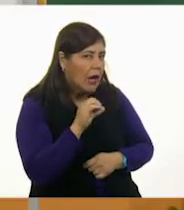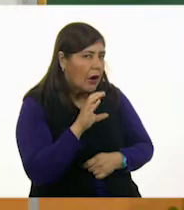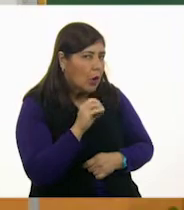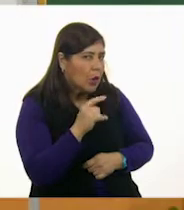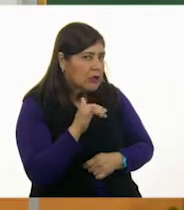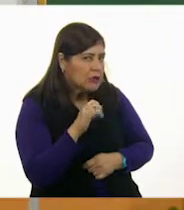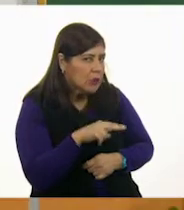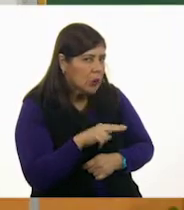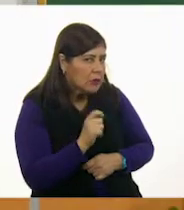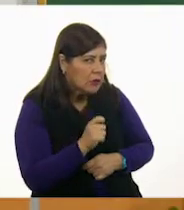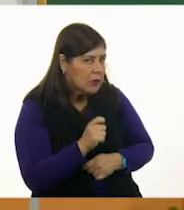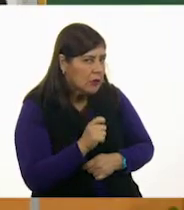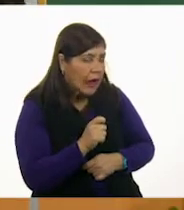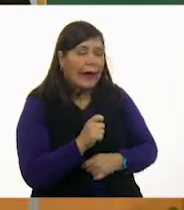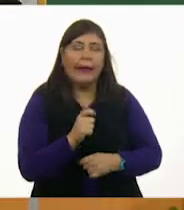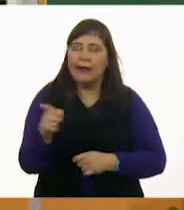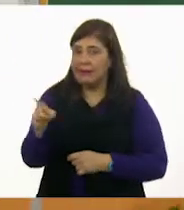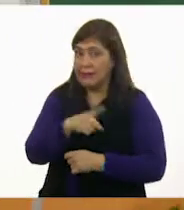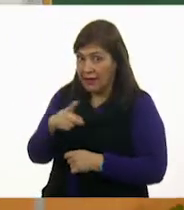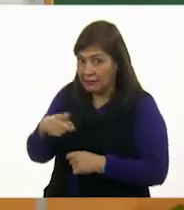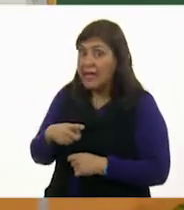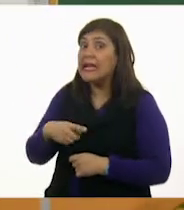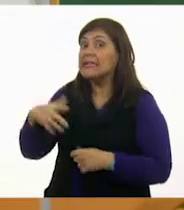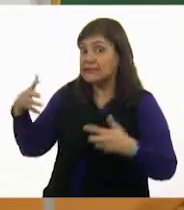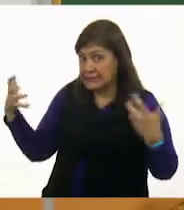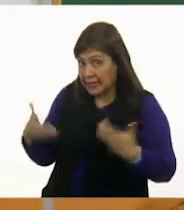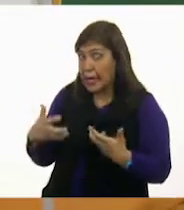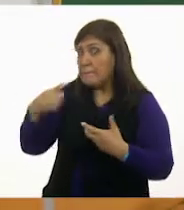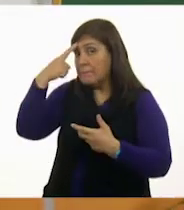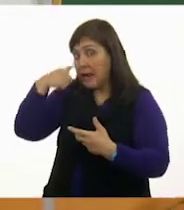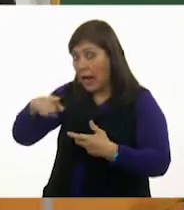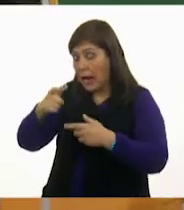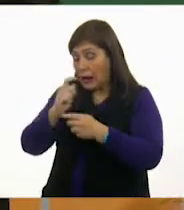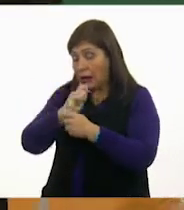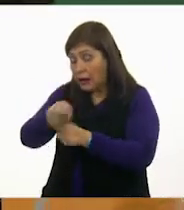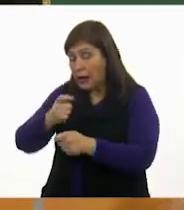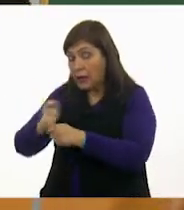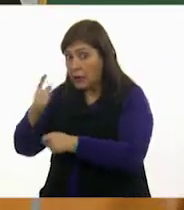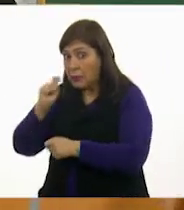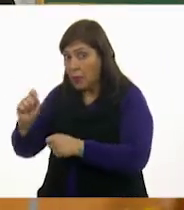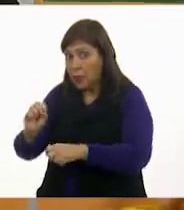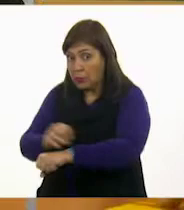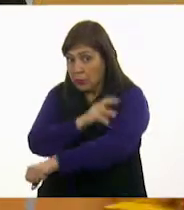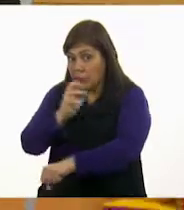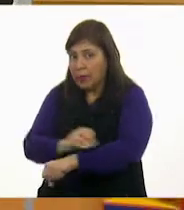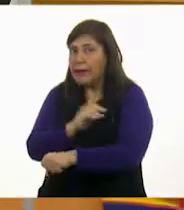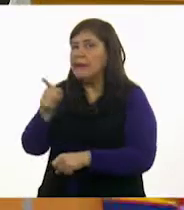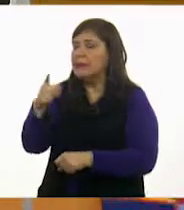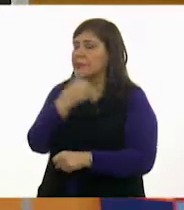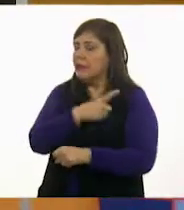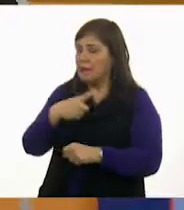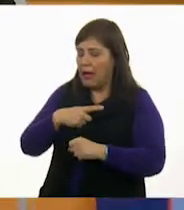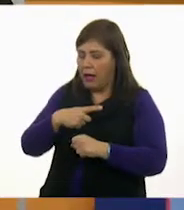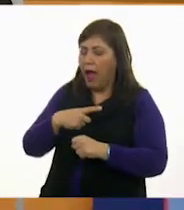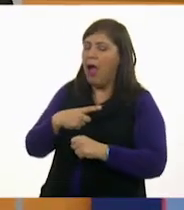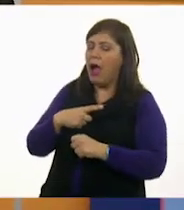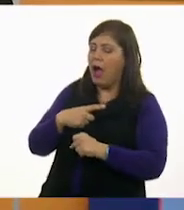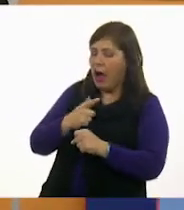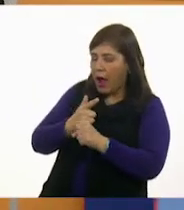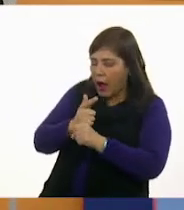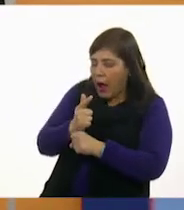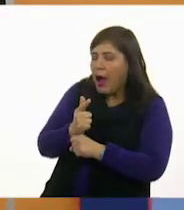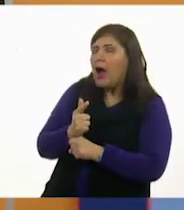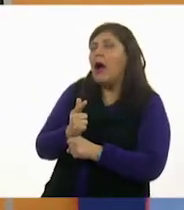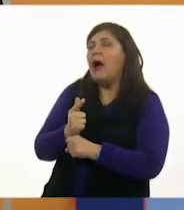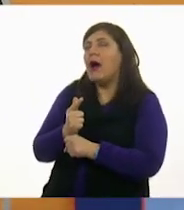Tendrás que hacerlo. Porque para jugar a la lotería emocional, tú tienes que reconocer qué es lo que pasa con